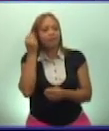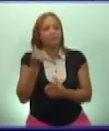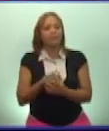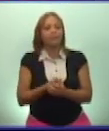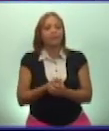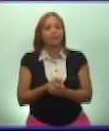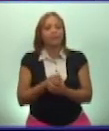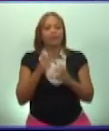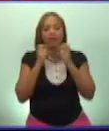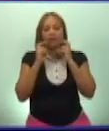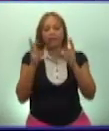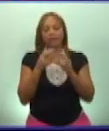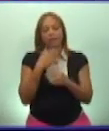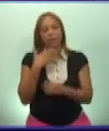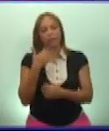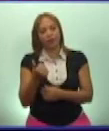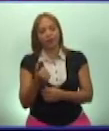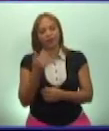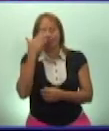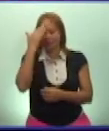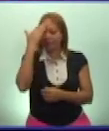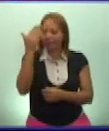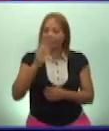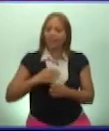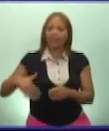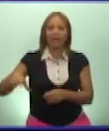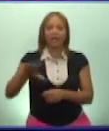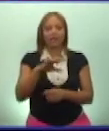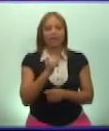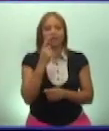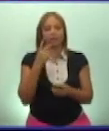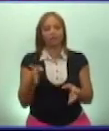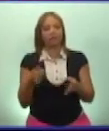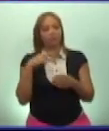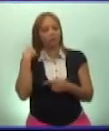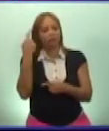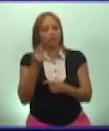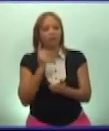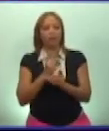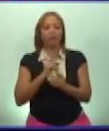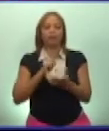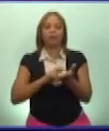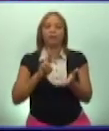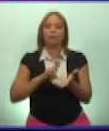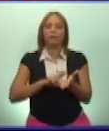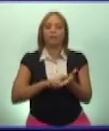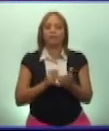una vida más plena. Muchas gracias a todos y nos vemos el próximo martes.